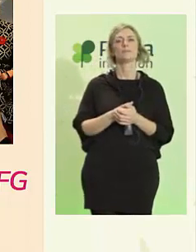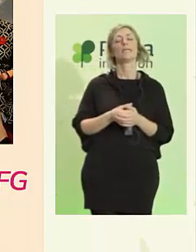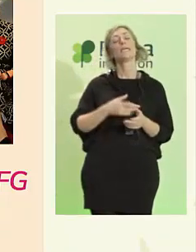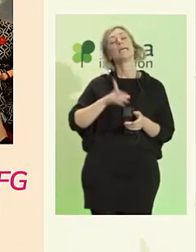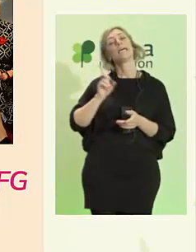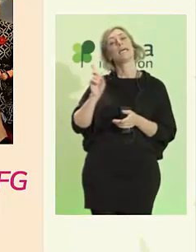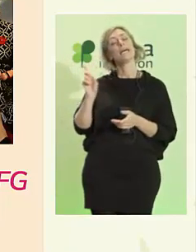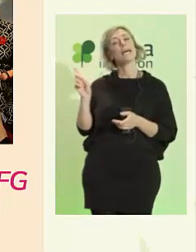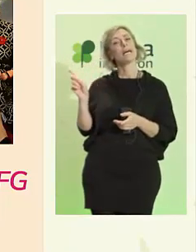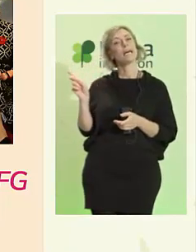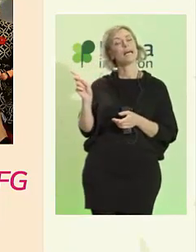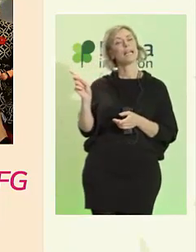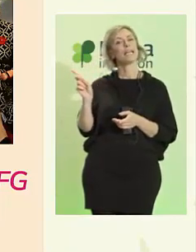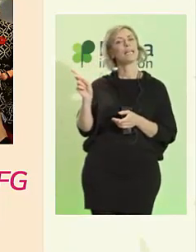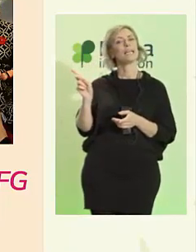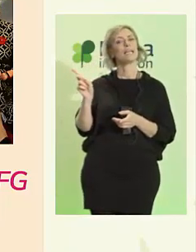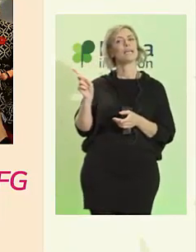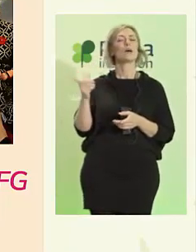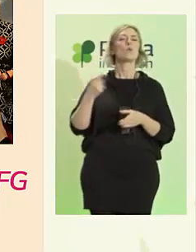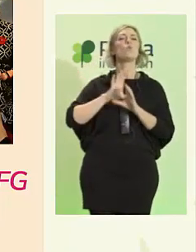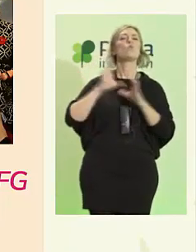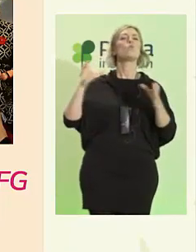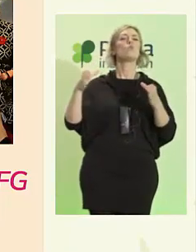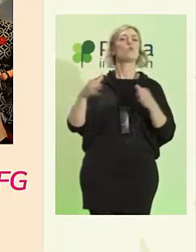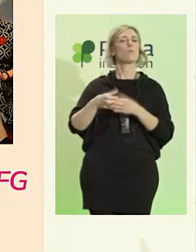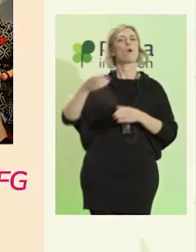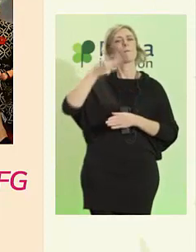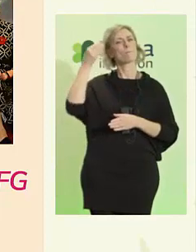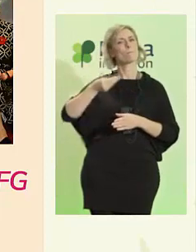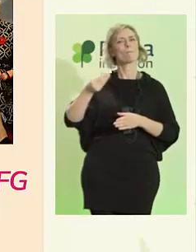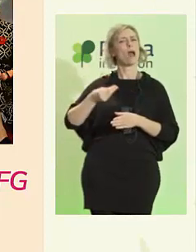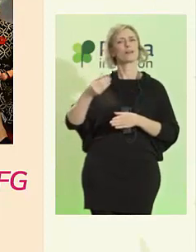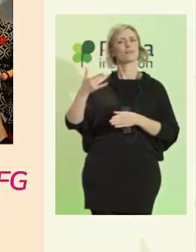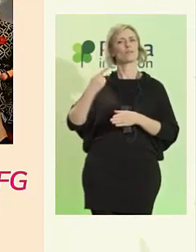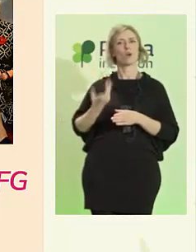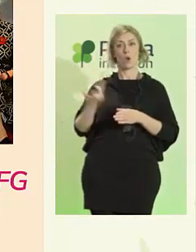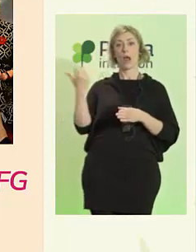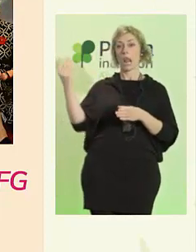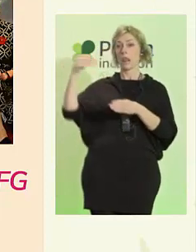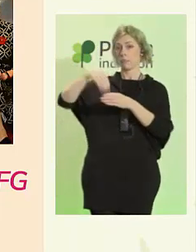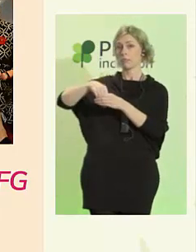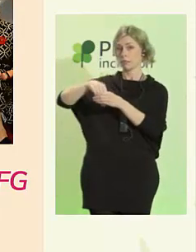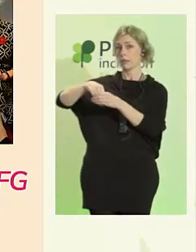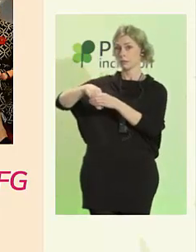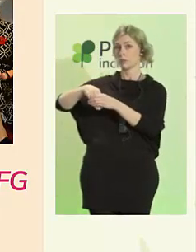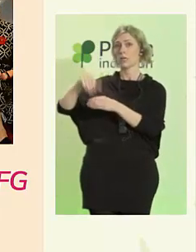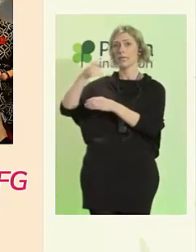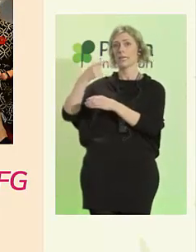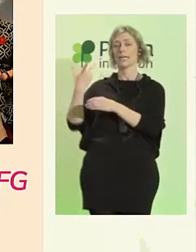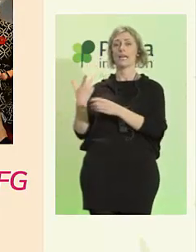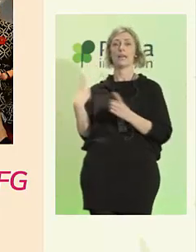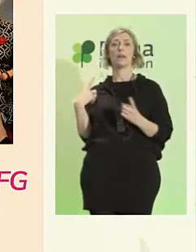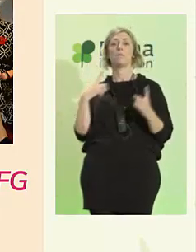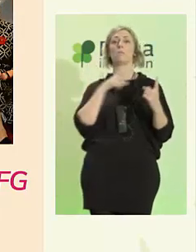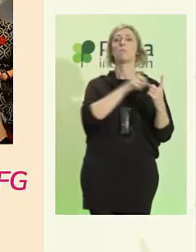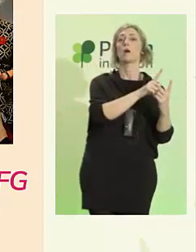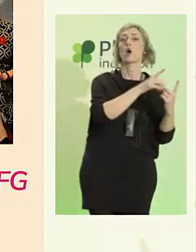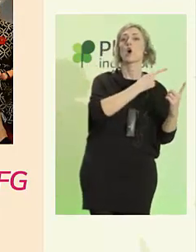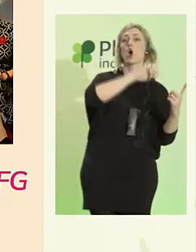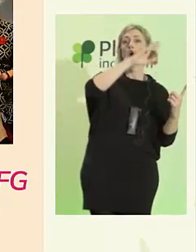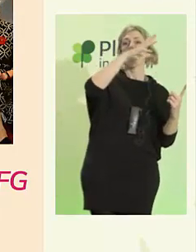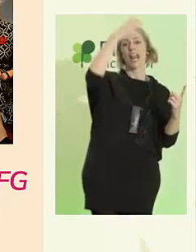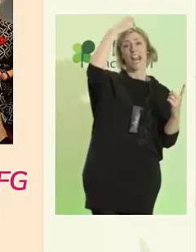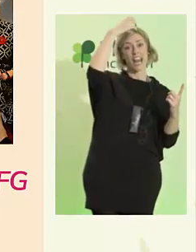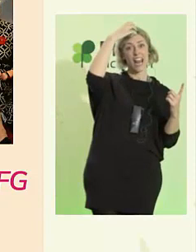parte de un grupo magnífico. se reunió con el rey hace poco. Ahora tenemos rey igual que en